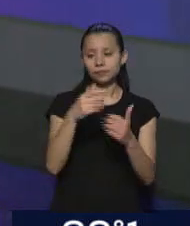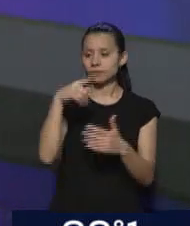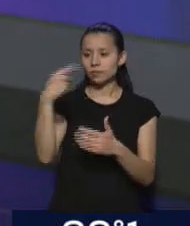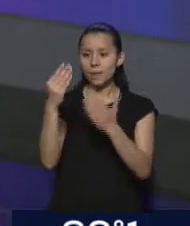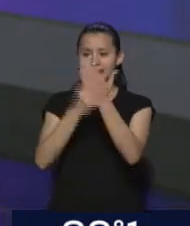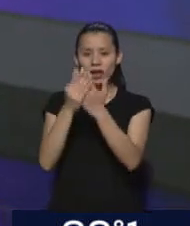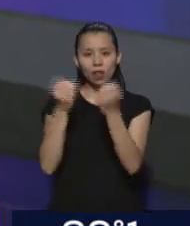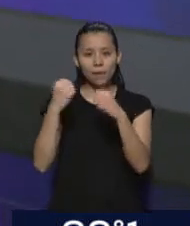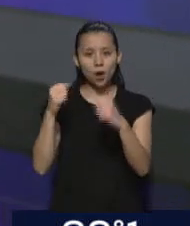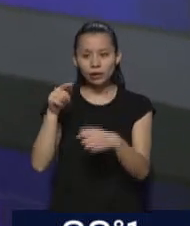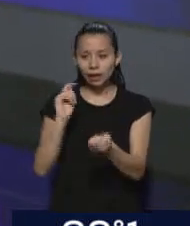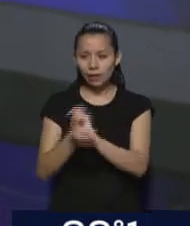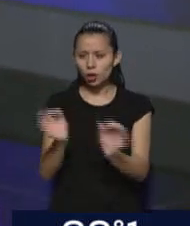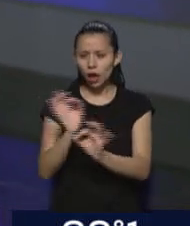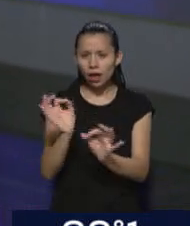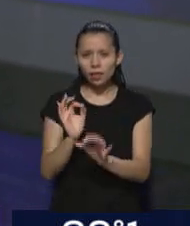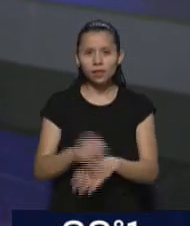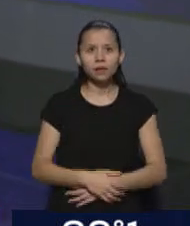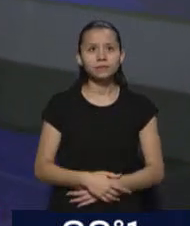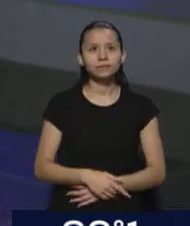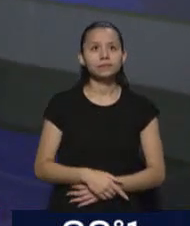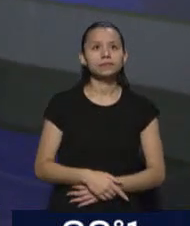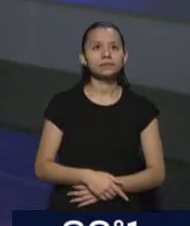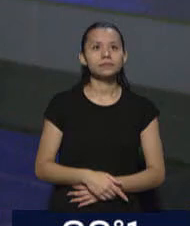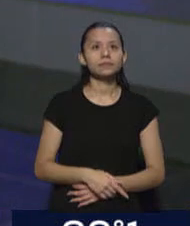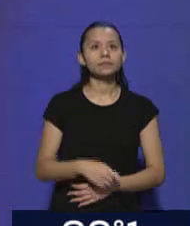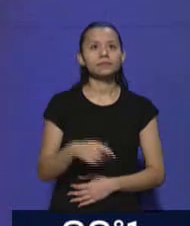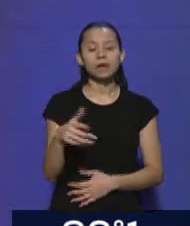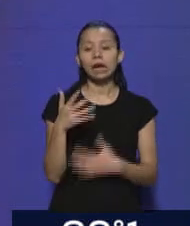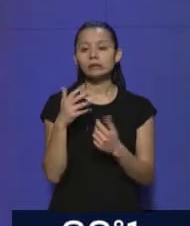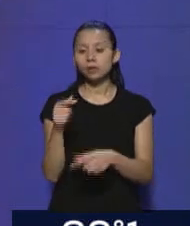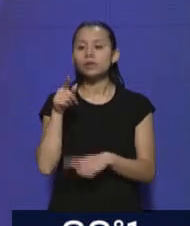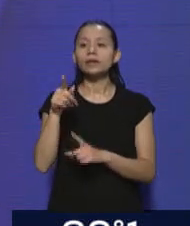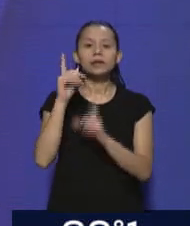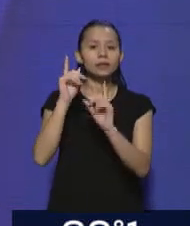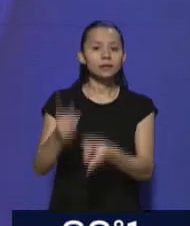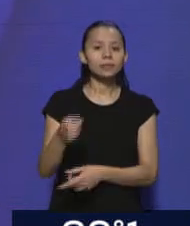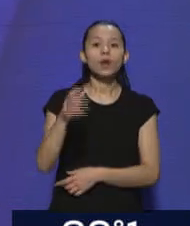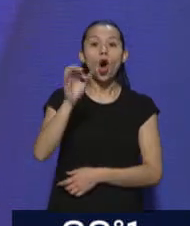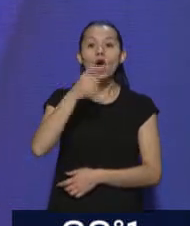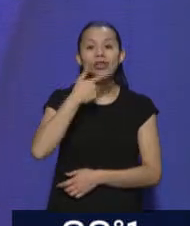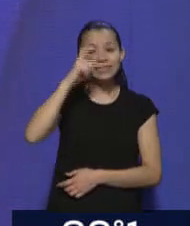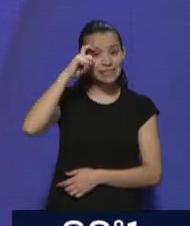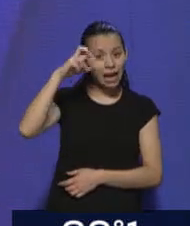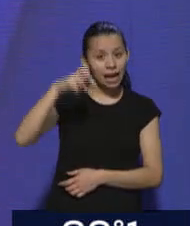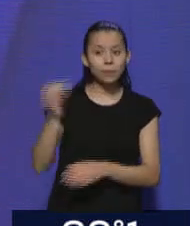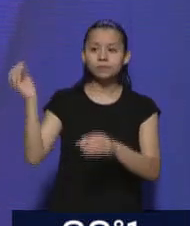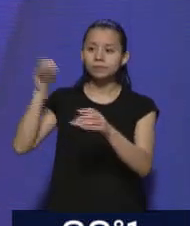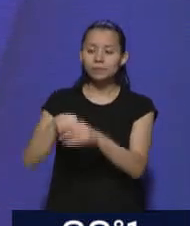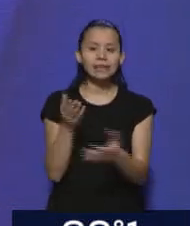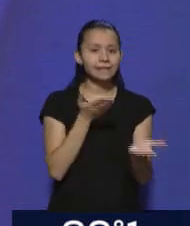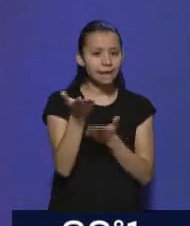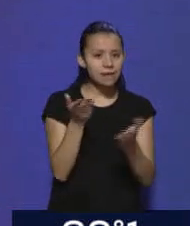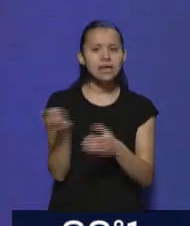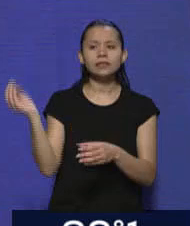el foco va a estar. Parte de los SEP, particularmente. La digitalización de todos los servicios y mucho énfasis